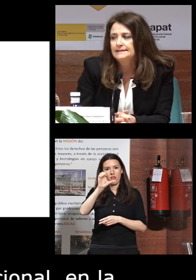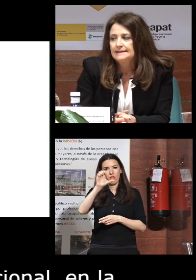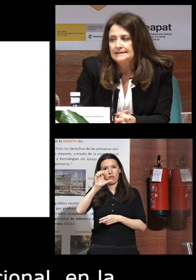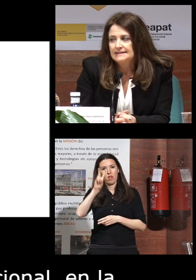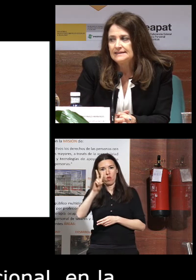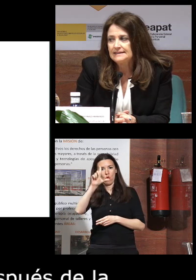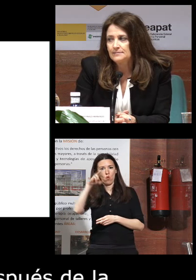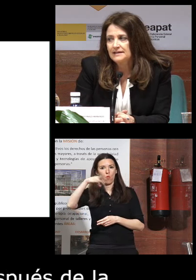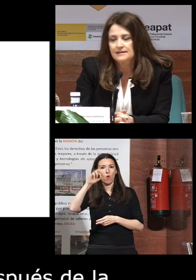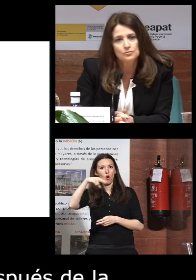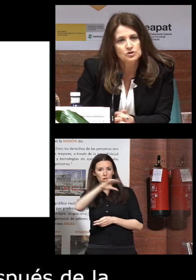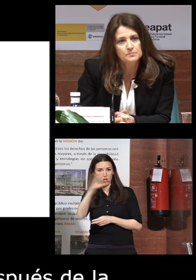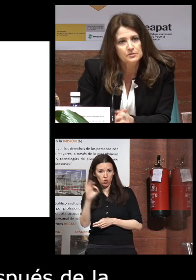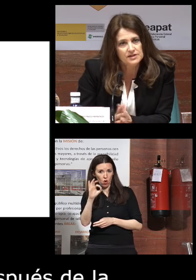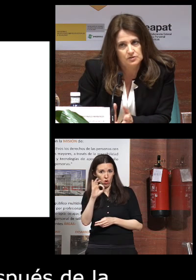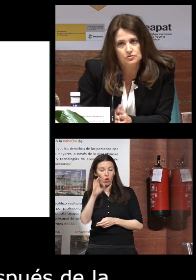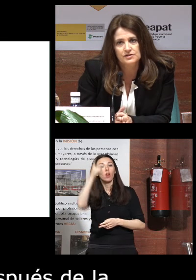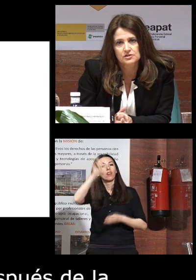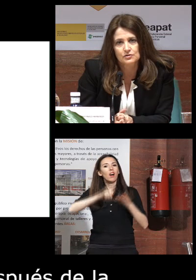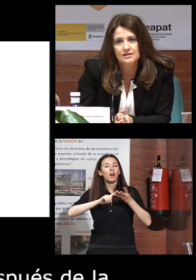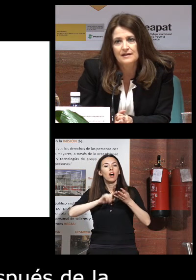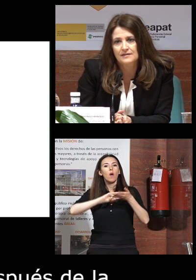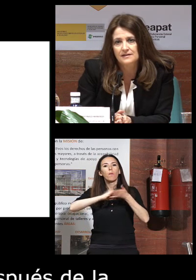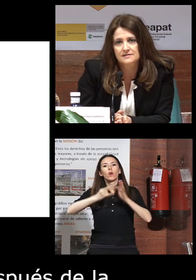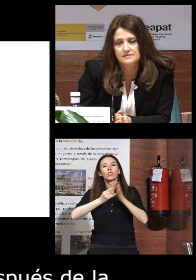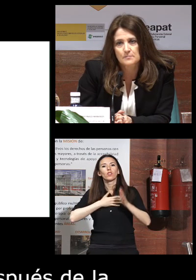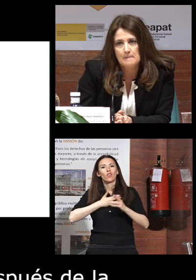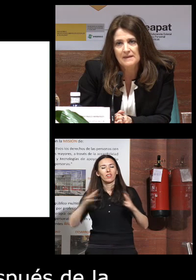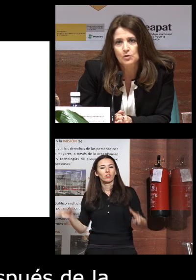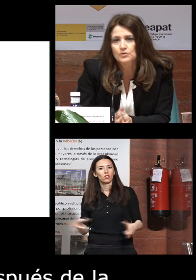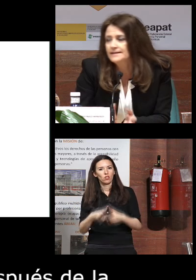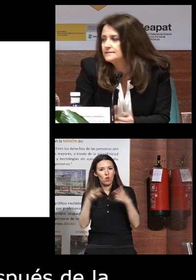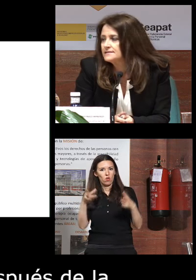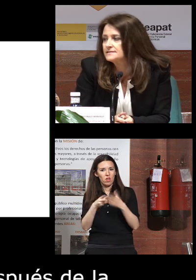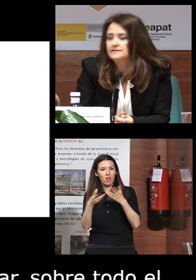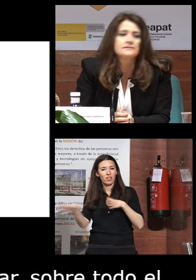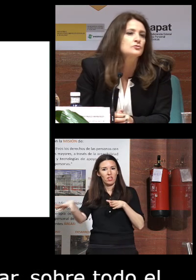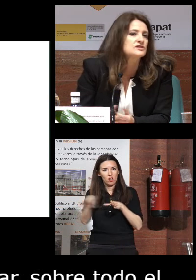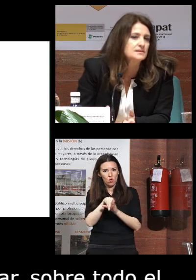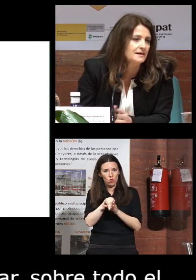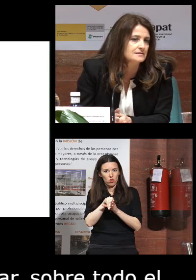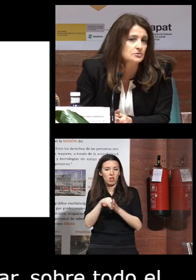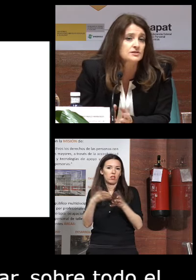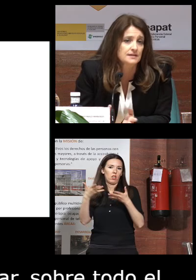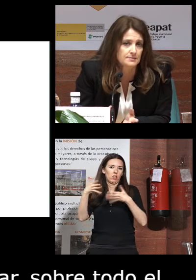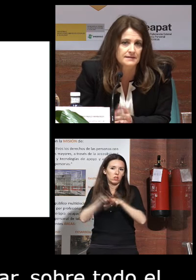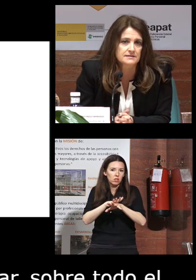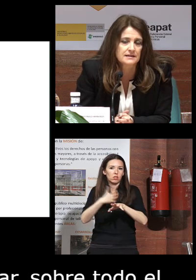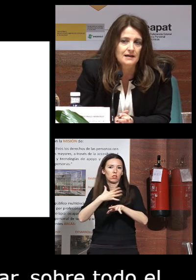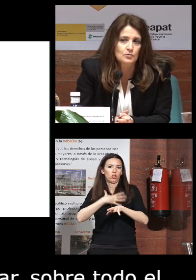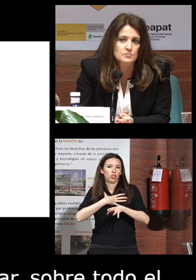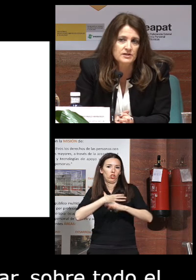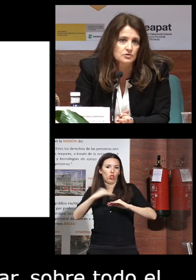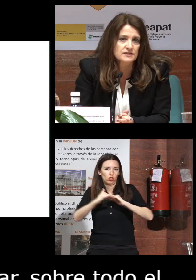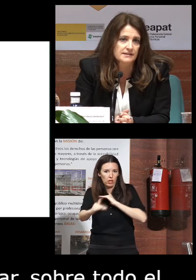y hablaré de algunos proyectos de sociedades incluyentes inclusivas sostenibles